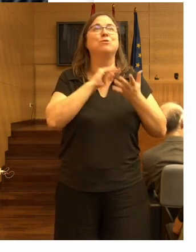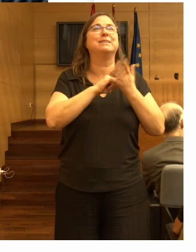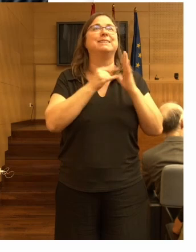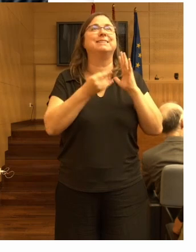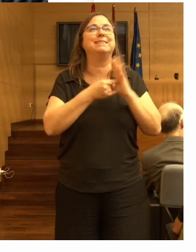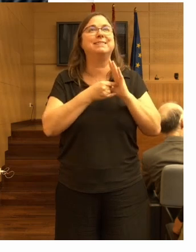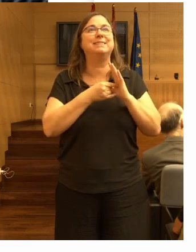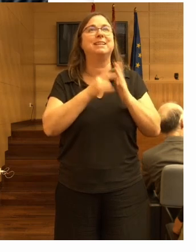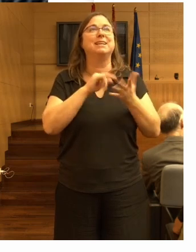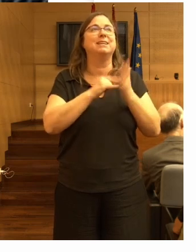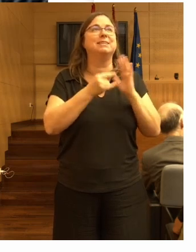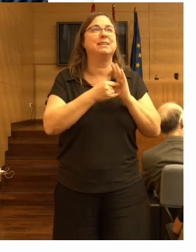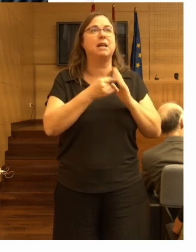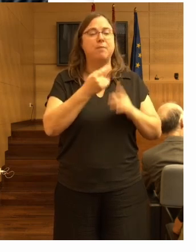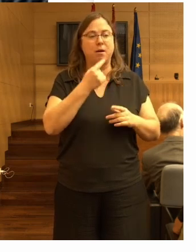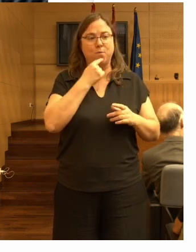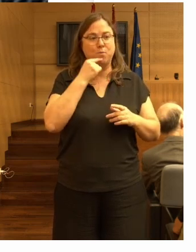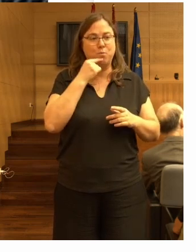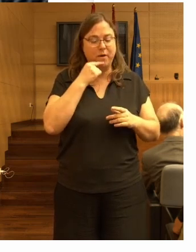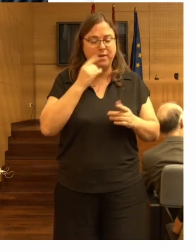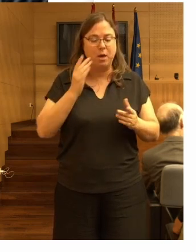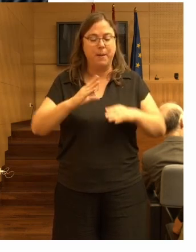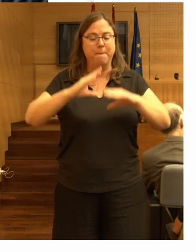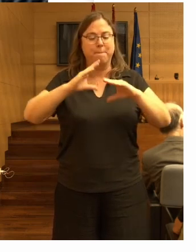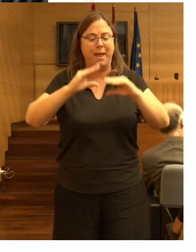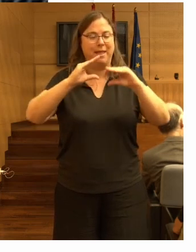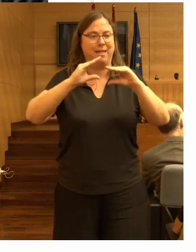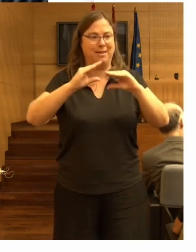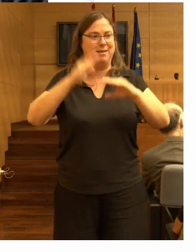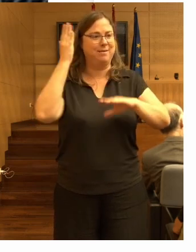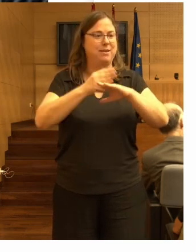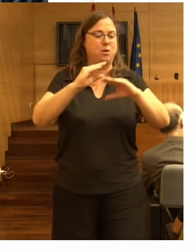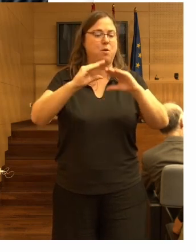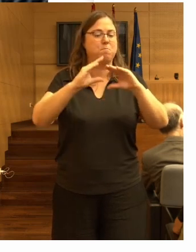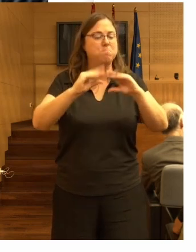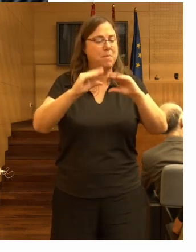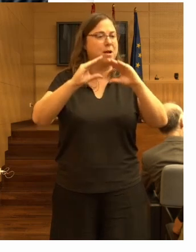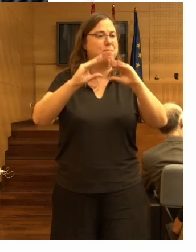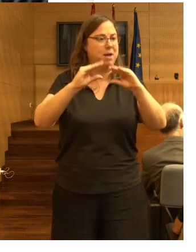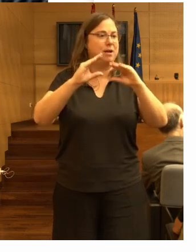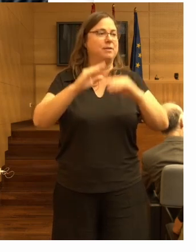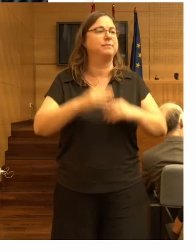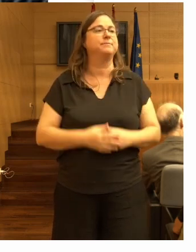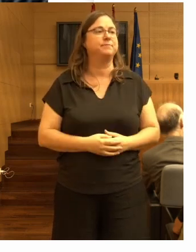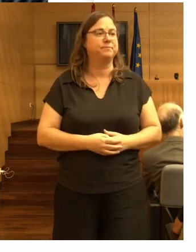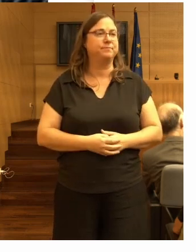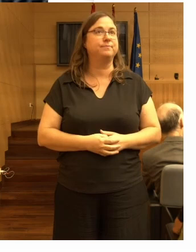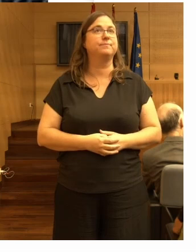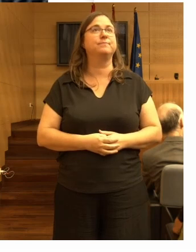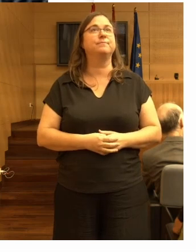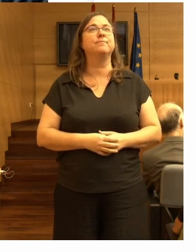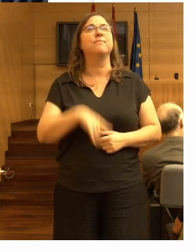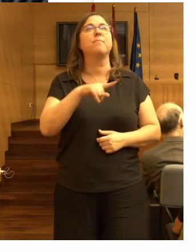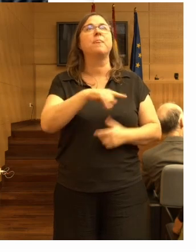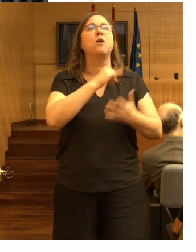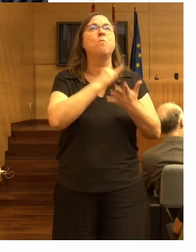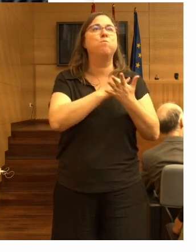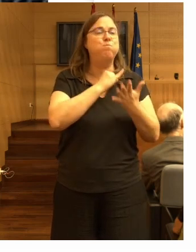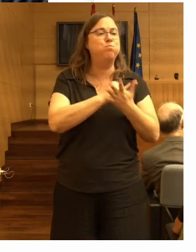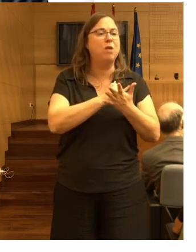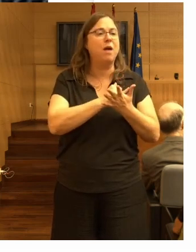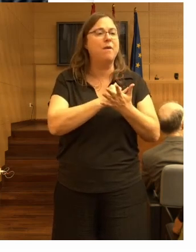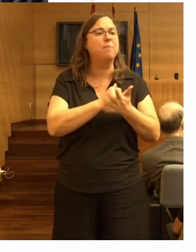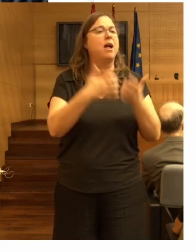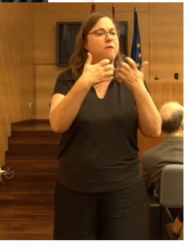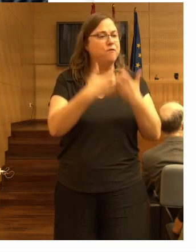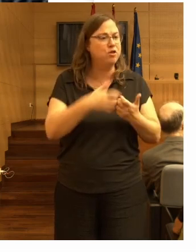absorbe que puede absorber los impactos como amortiguadores y bueno ¿hay pruebas de que esto funcione?